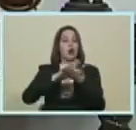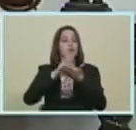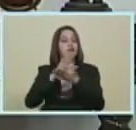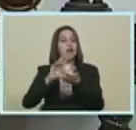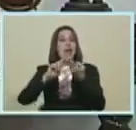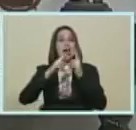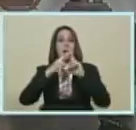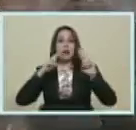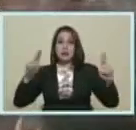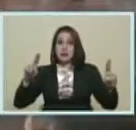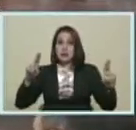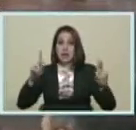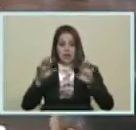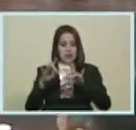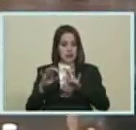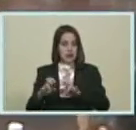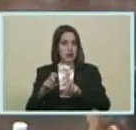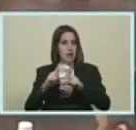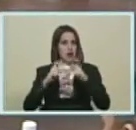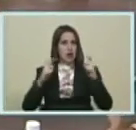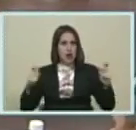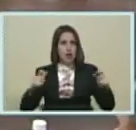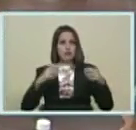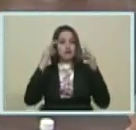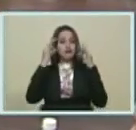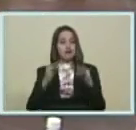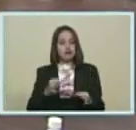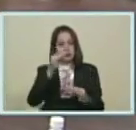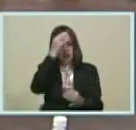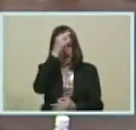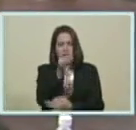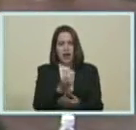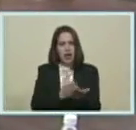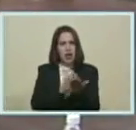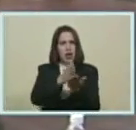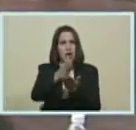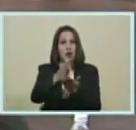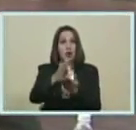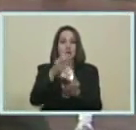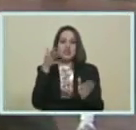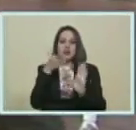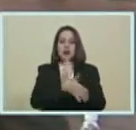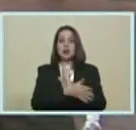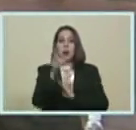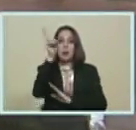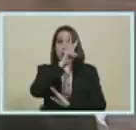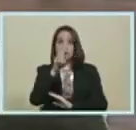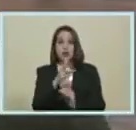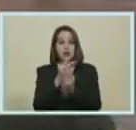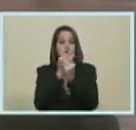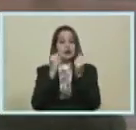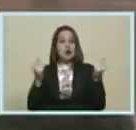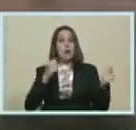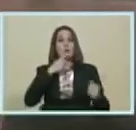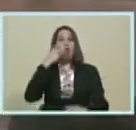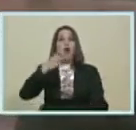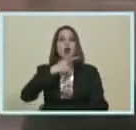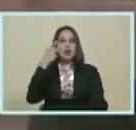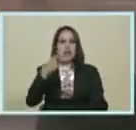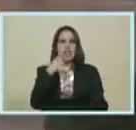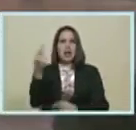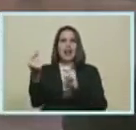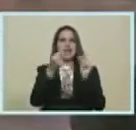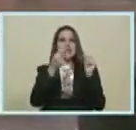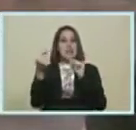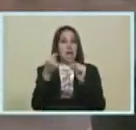El secretario General Reitera Su firme Convicción De que La situación En Venezuela Requiere Una solución Política Basada En el